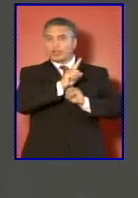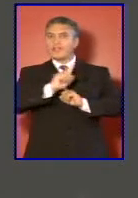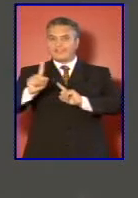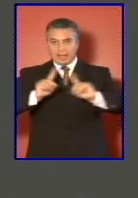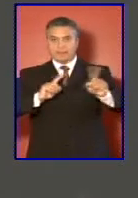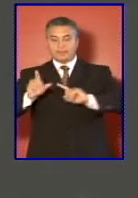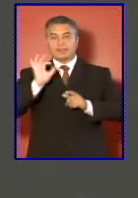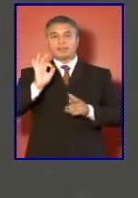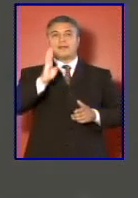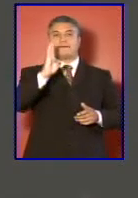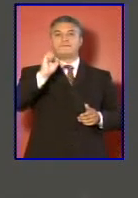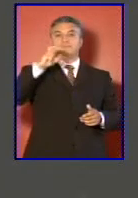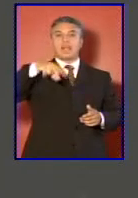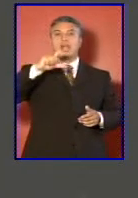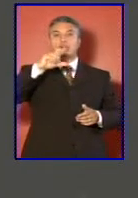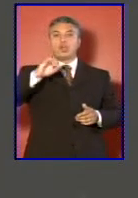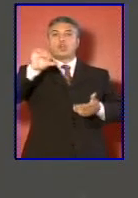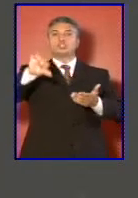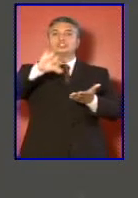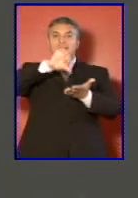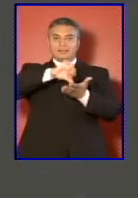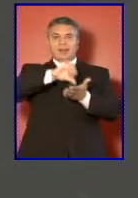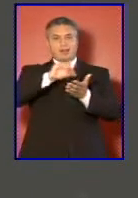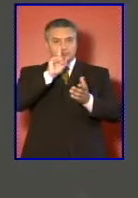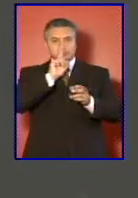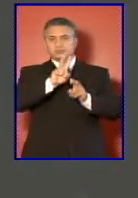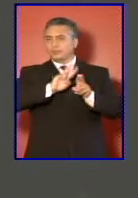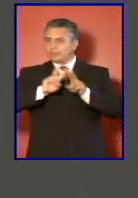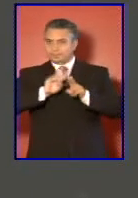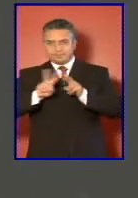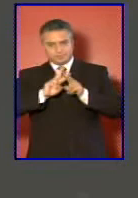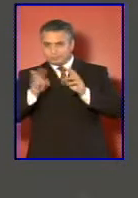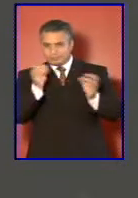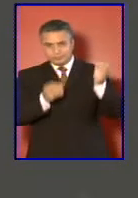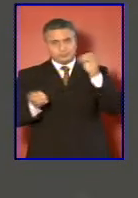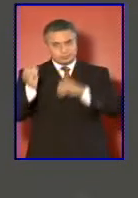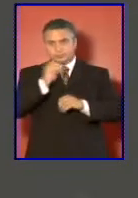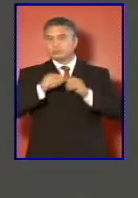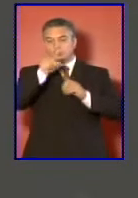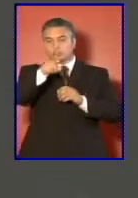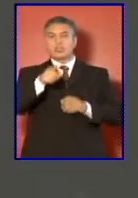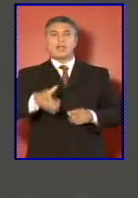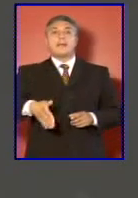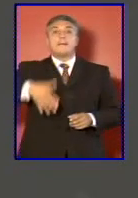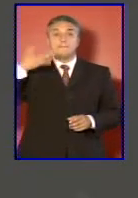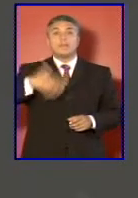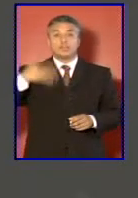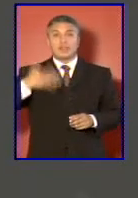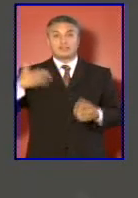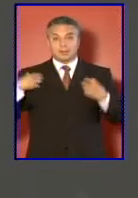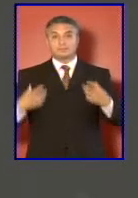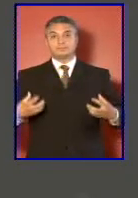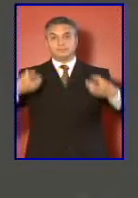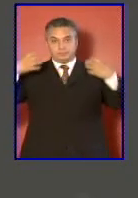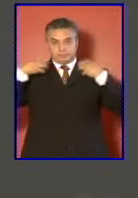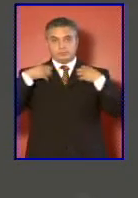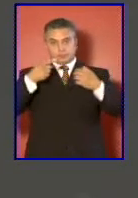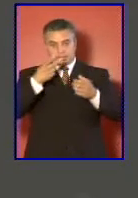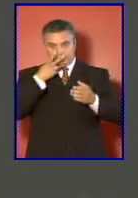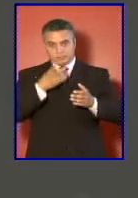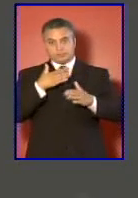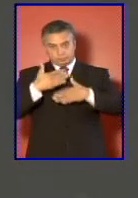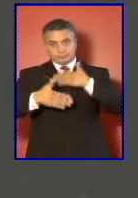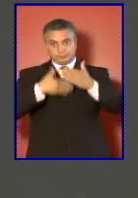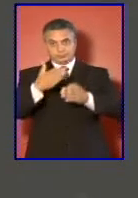el Banco Central está haciendo todos sus preparativos para asumir esta importante función que esperamos esté en marcha